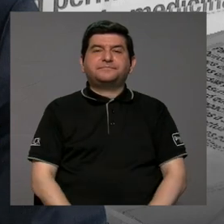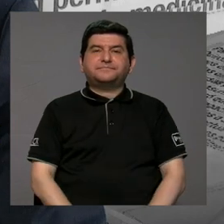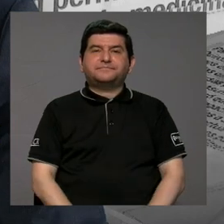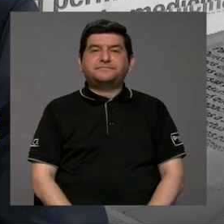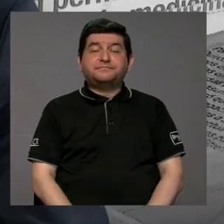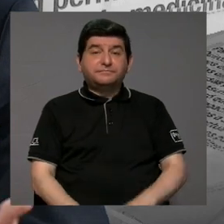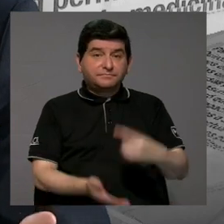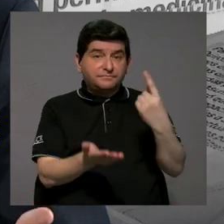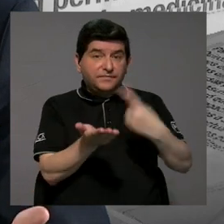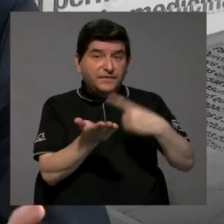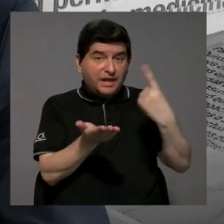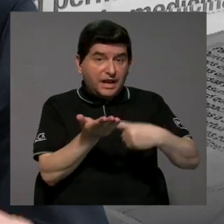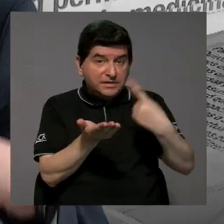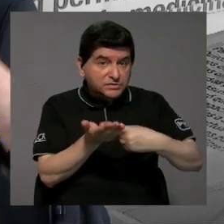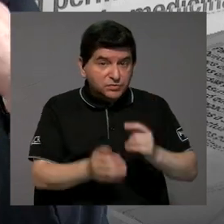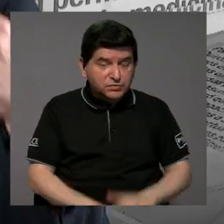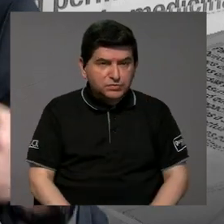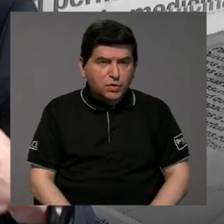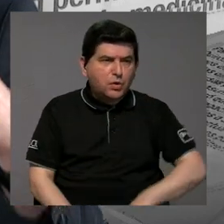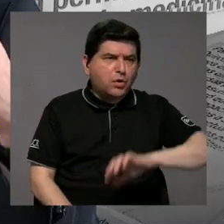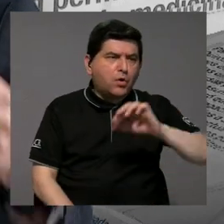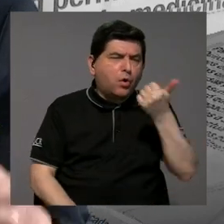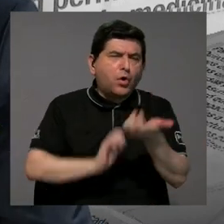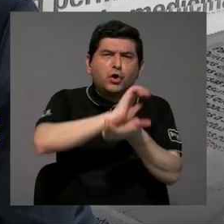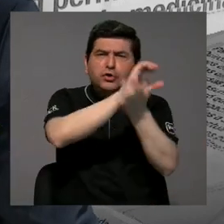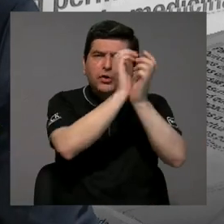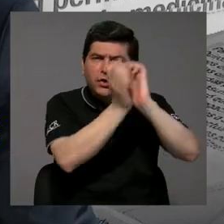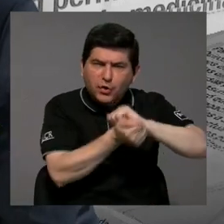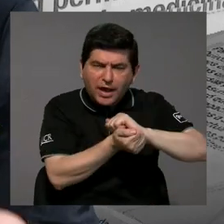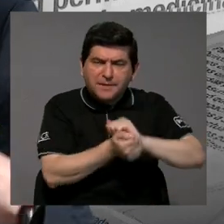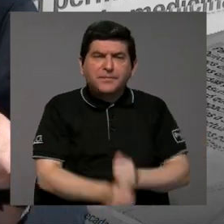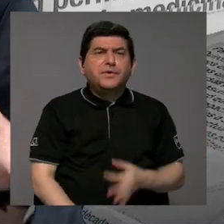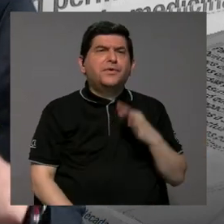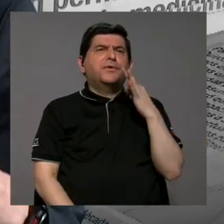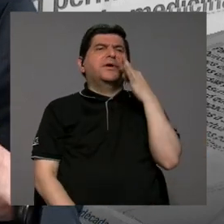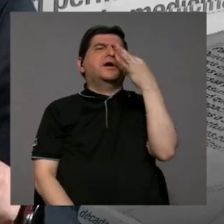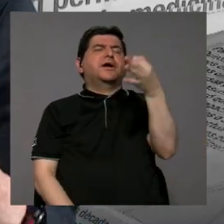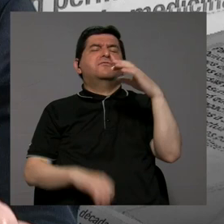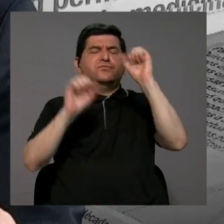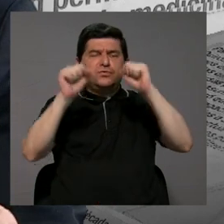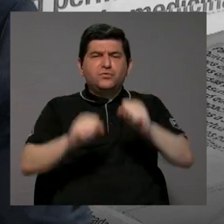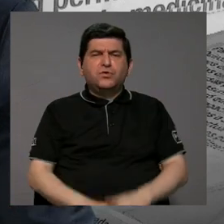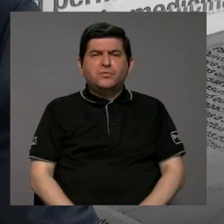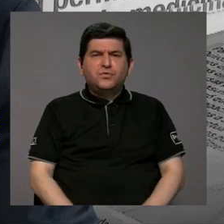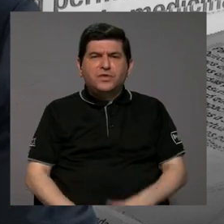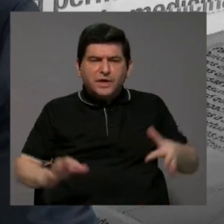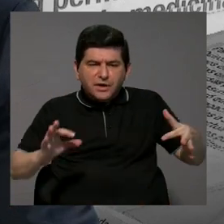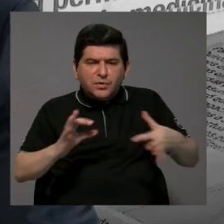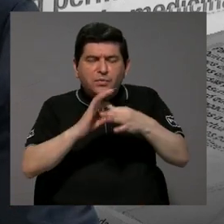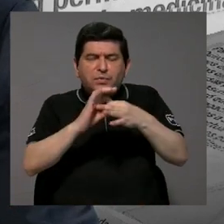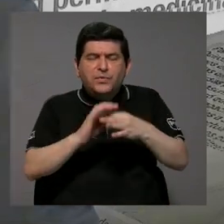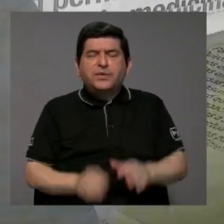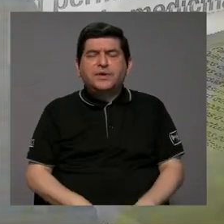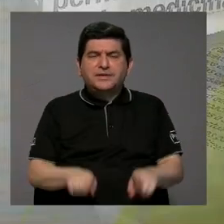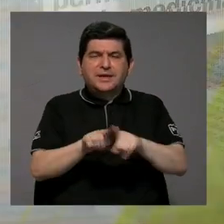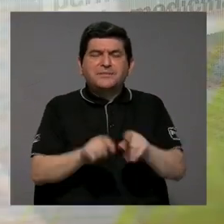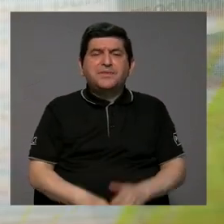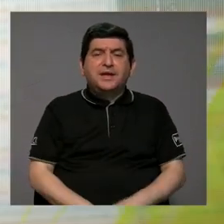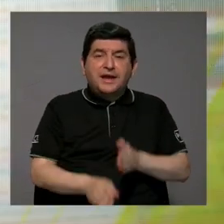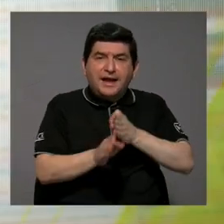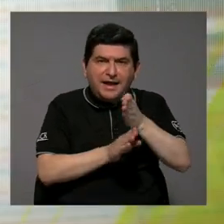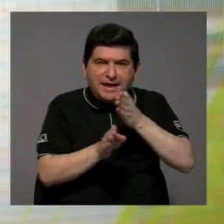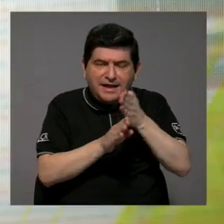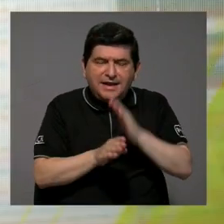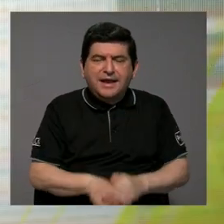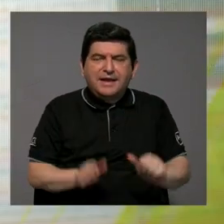Entonces, la discusión aquí es cuáles son otras reformas que en el futuro pudieran acompañar al de la carrera parlamentaria para